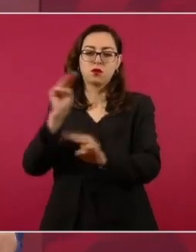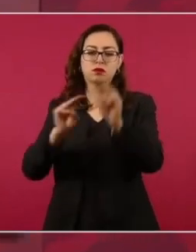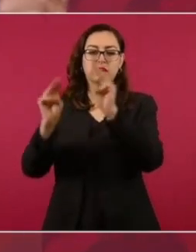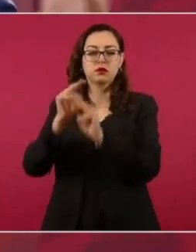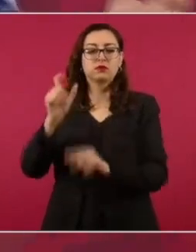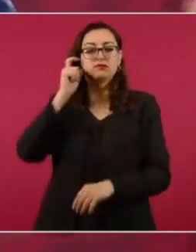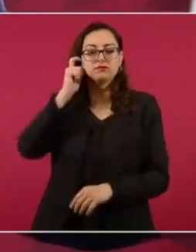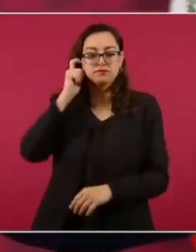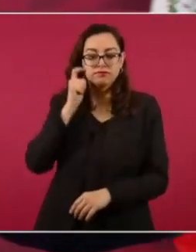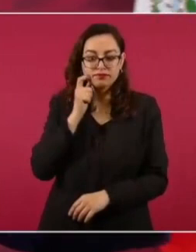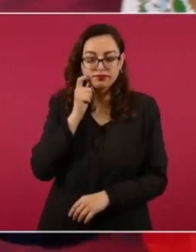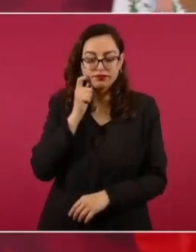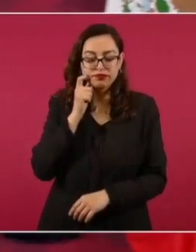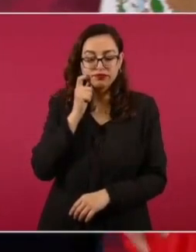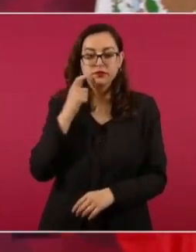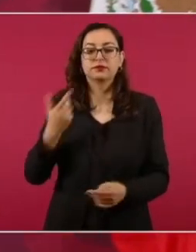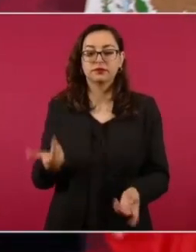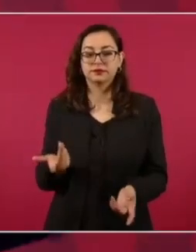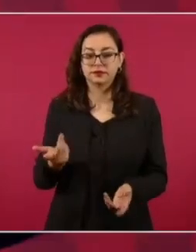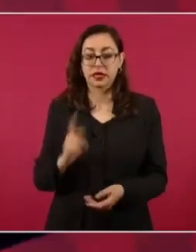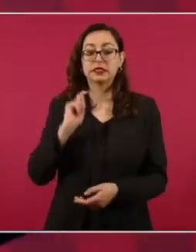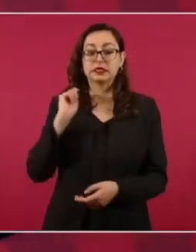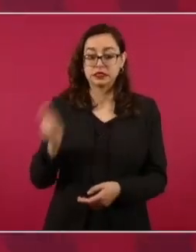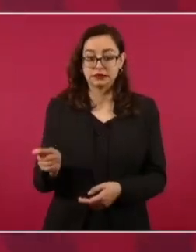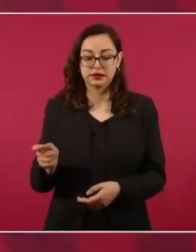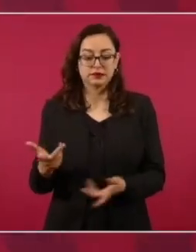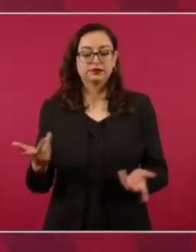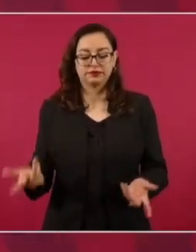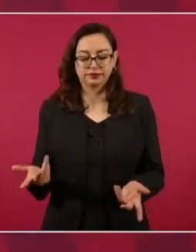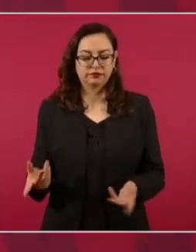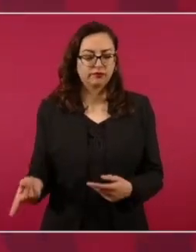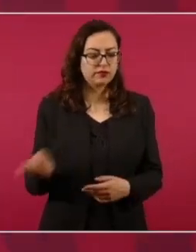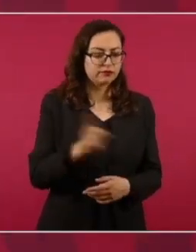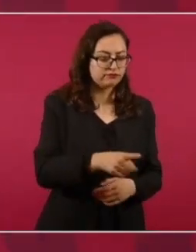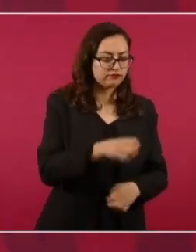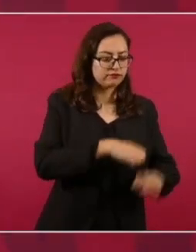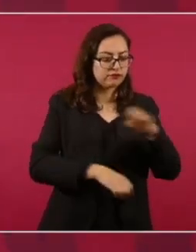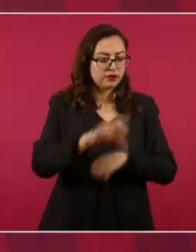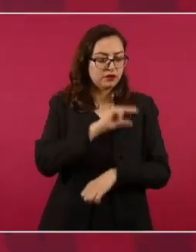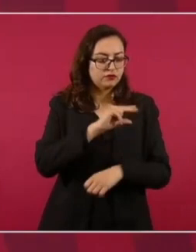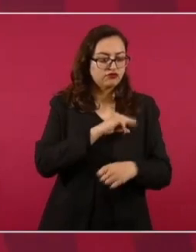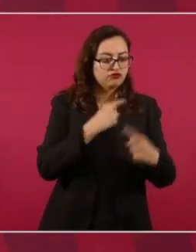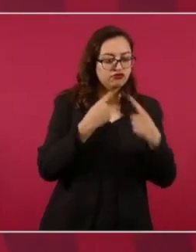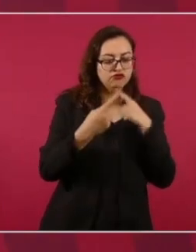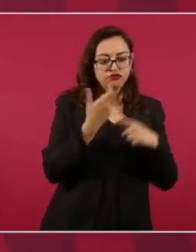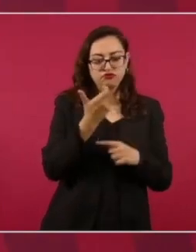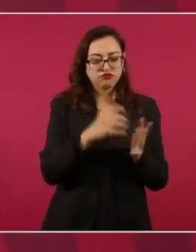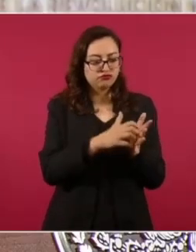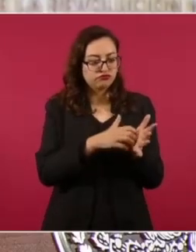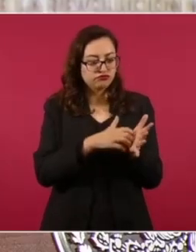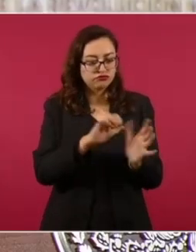O sea, hicimos un ahorro y eso nos permite